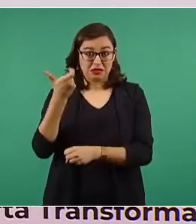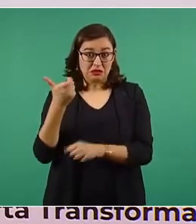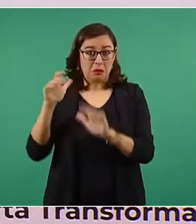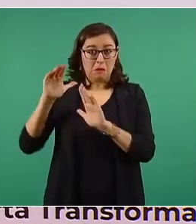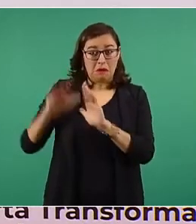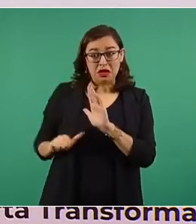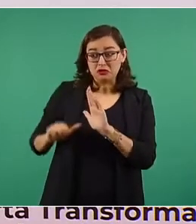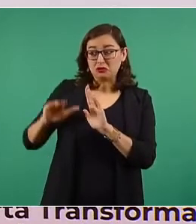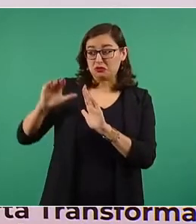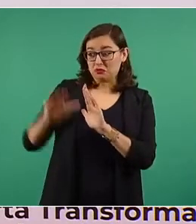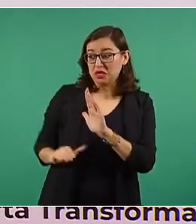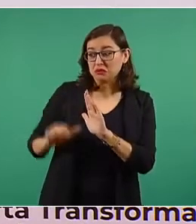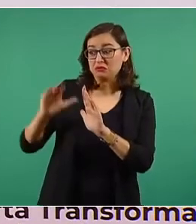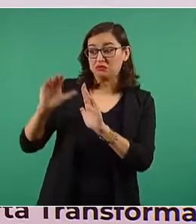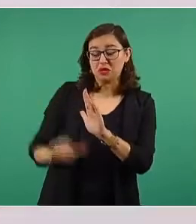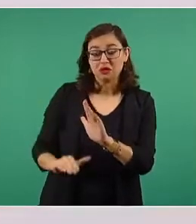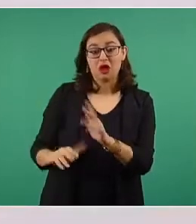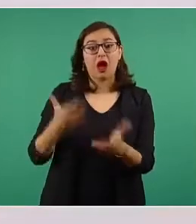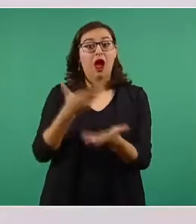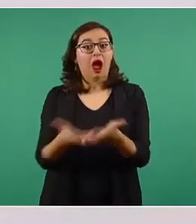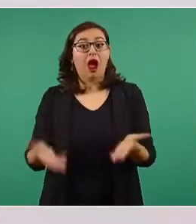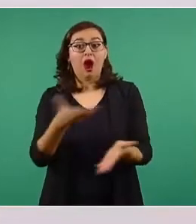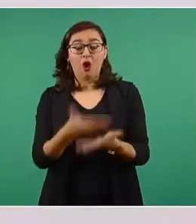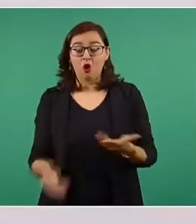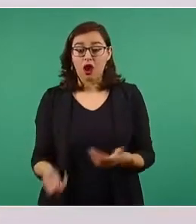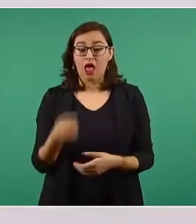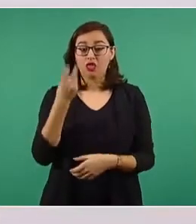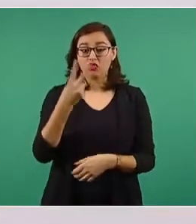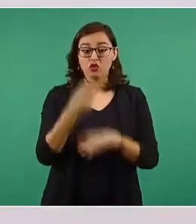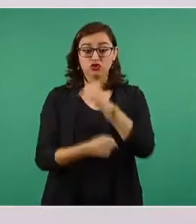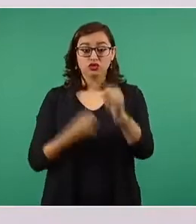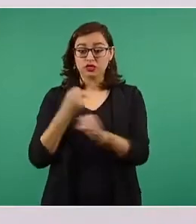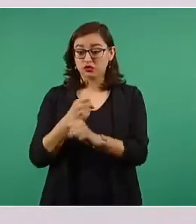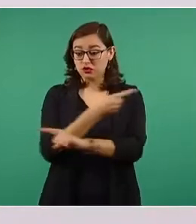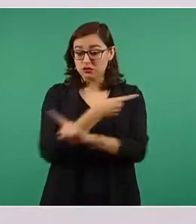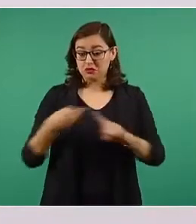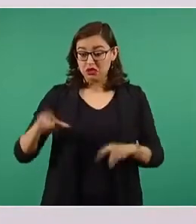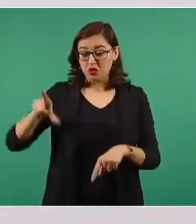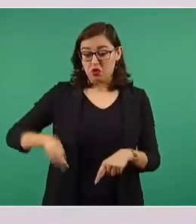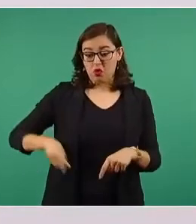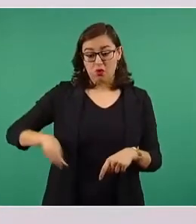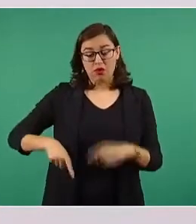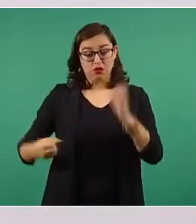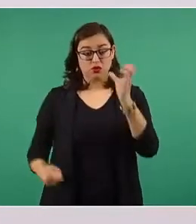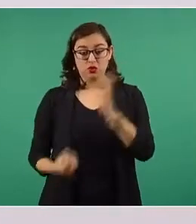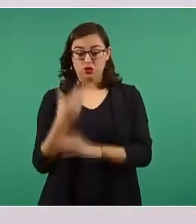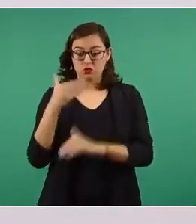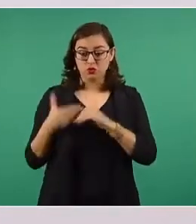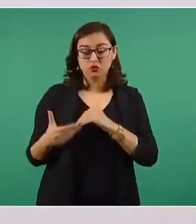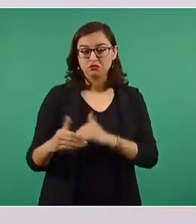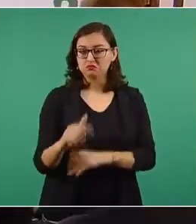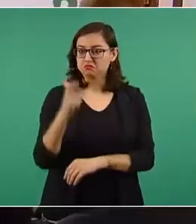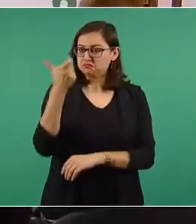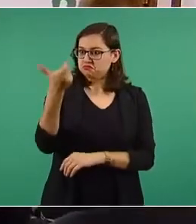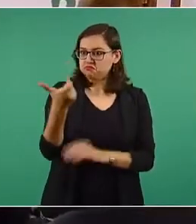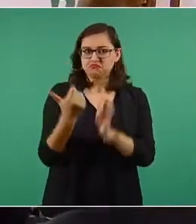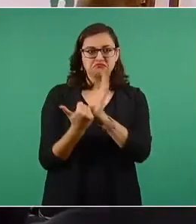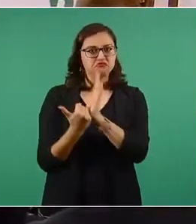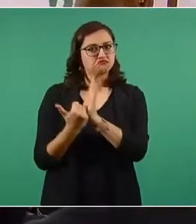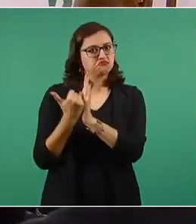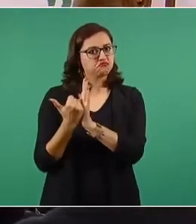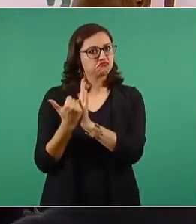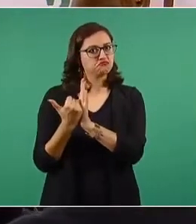los primeros dos años y medio de nuestro gobierno. El salario mínimo ha aumentado